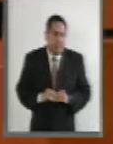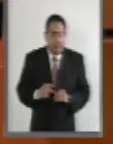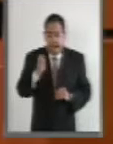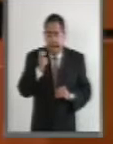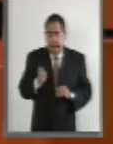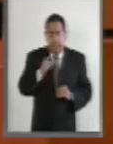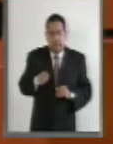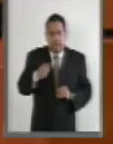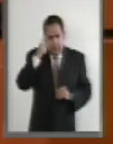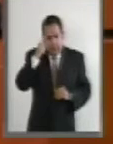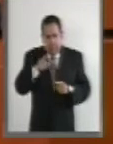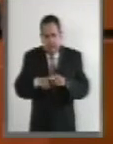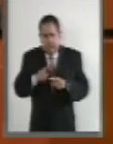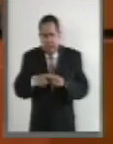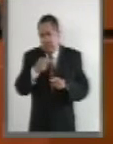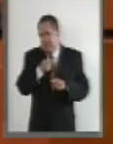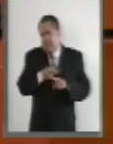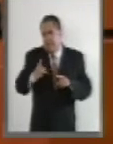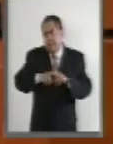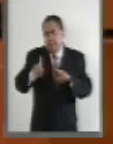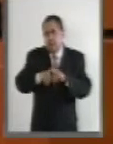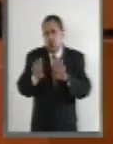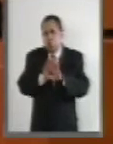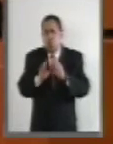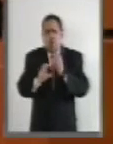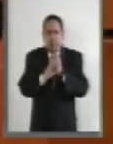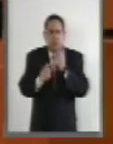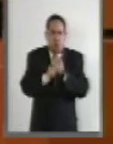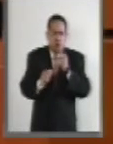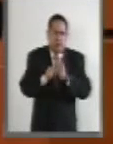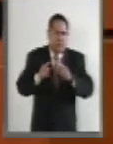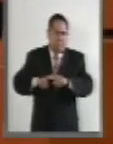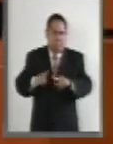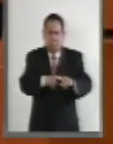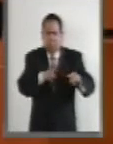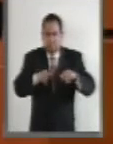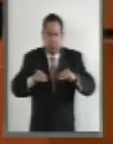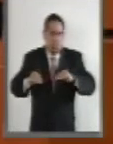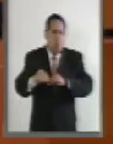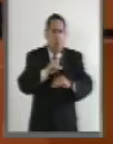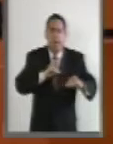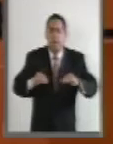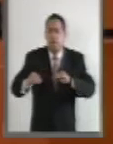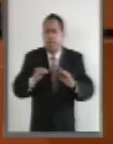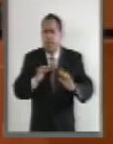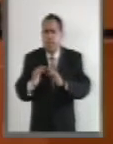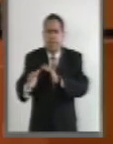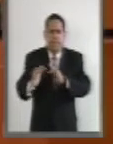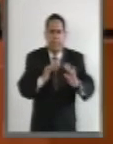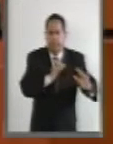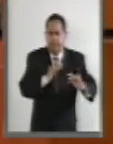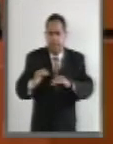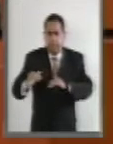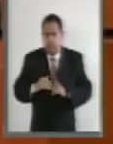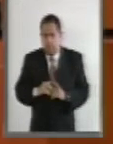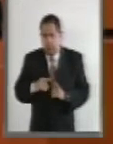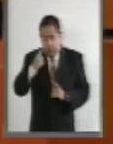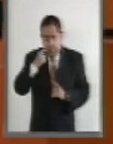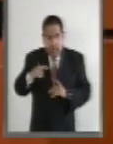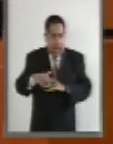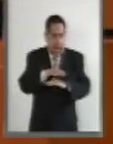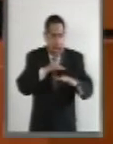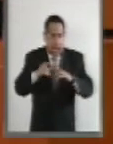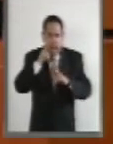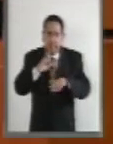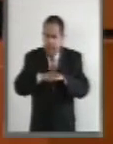ejecutados en diferentes medios o sistemas de transporte y todos con el claro objetivo de facilitar la